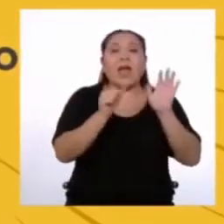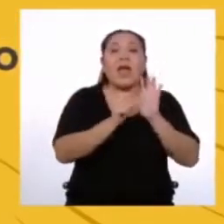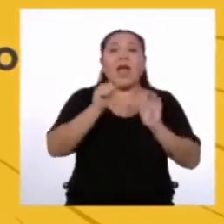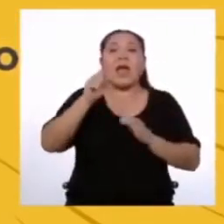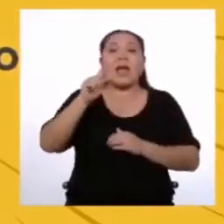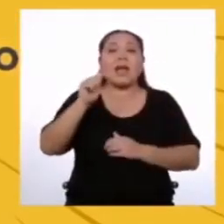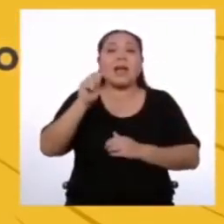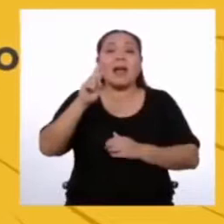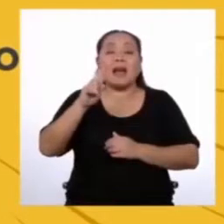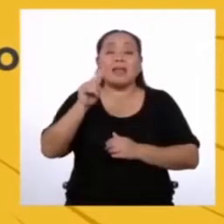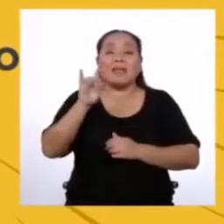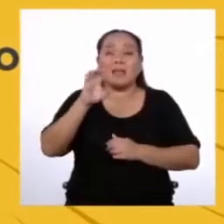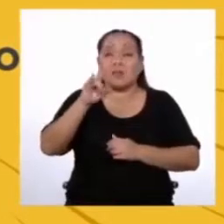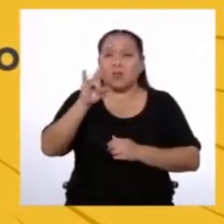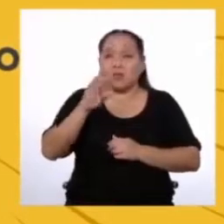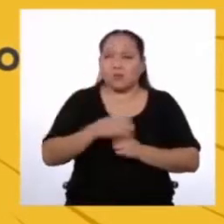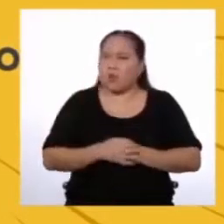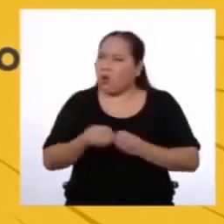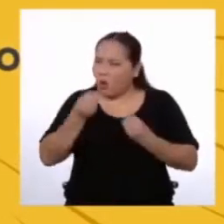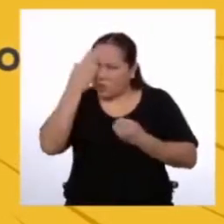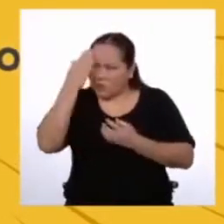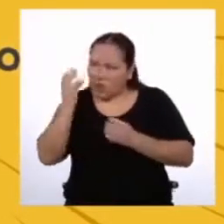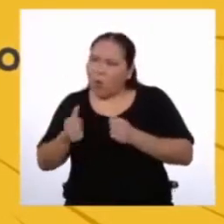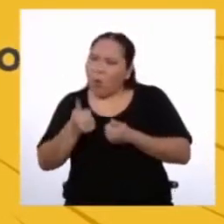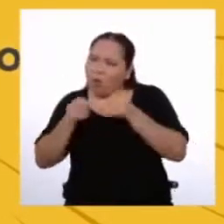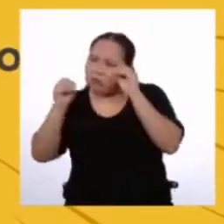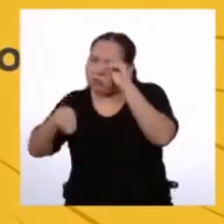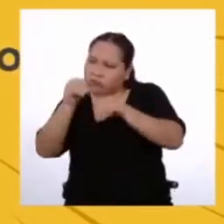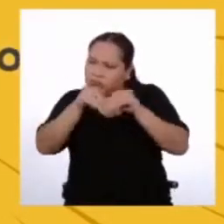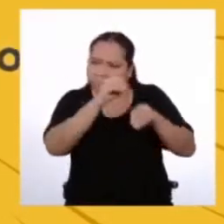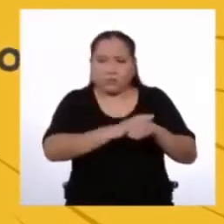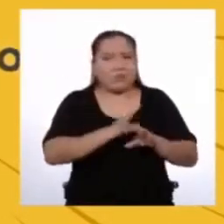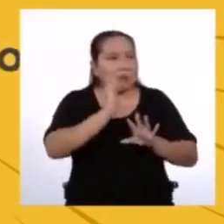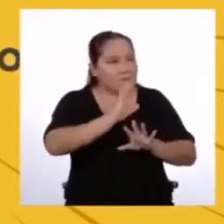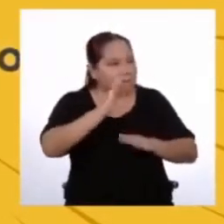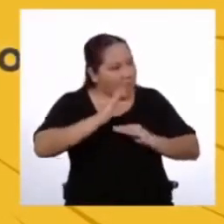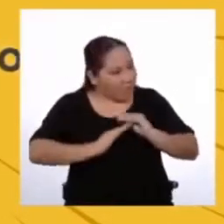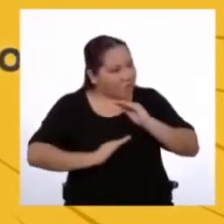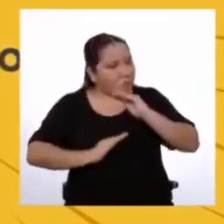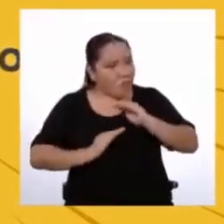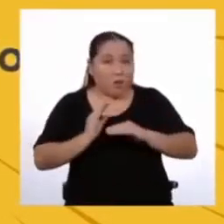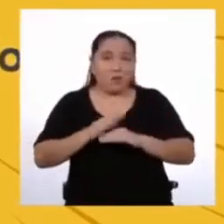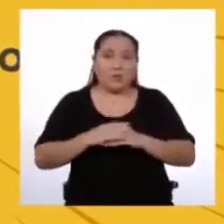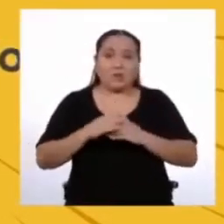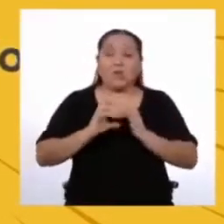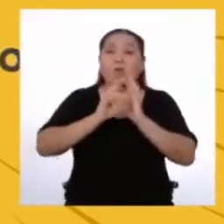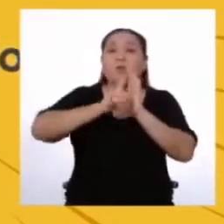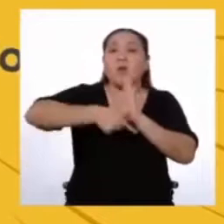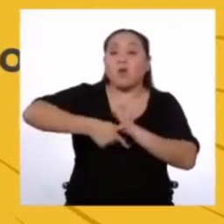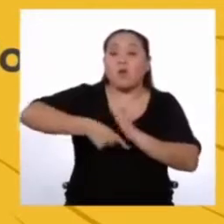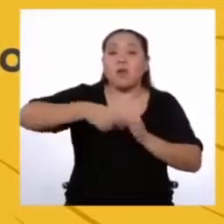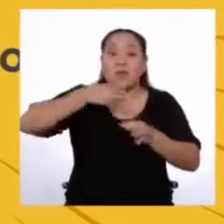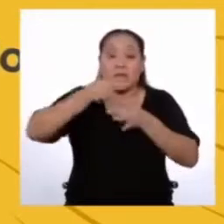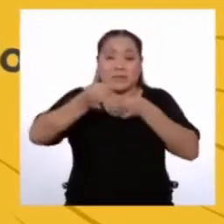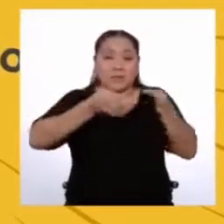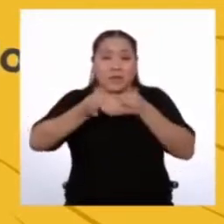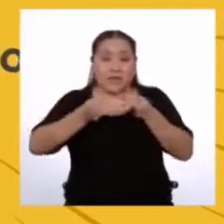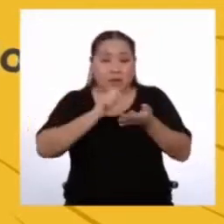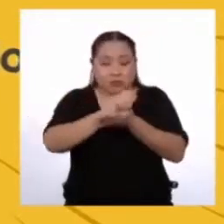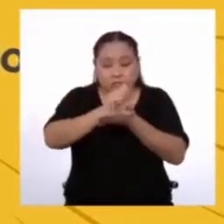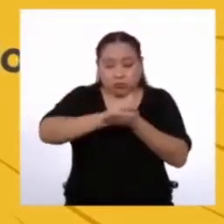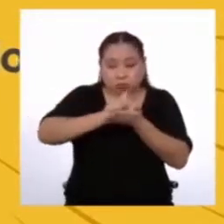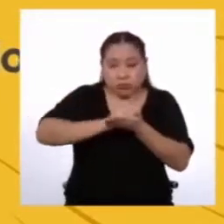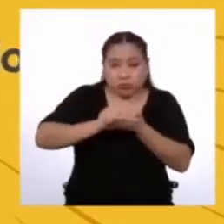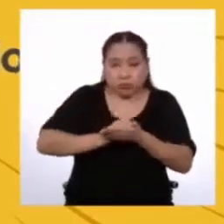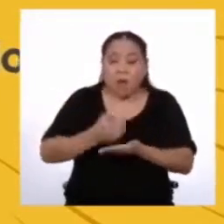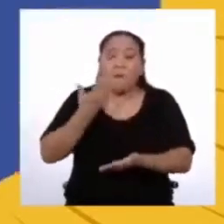una de esas partes? Ya veremos eso, pero vamos paso a paso Luego de redactar la propuesta de ley Esta debe ser